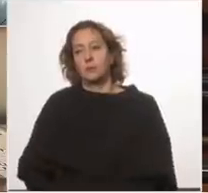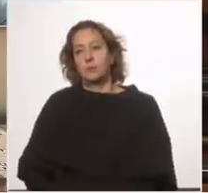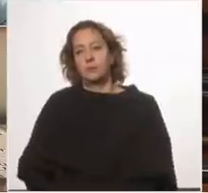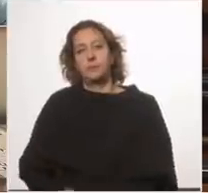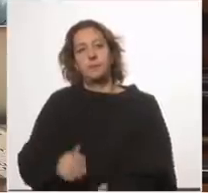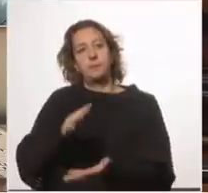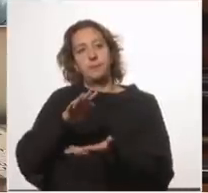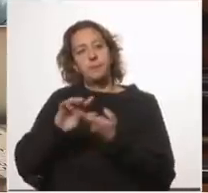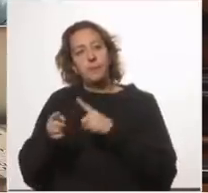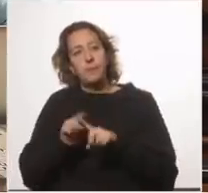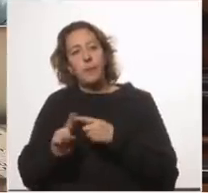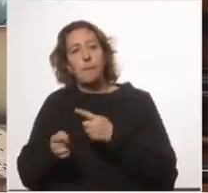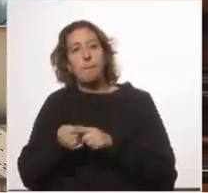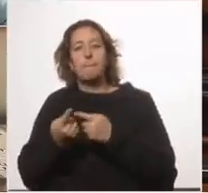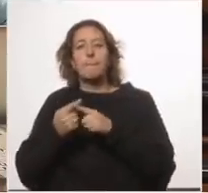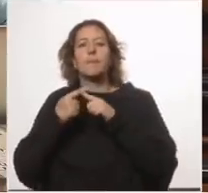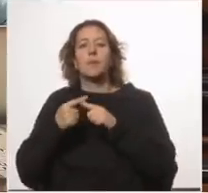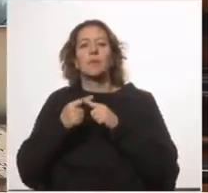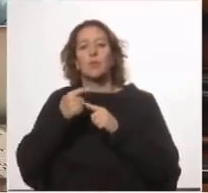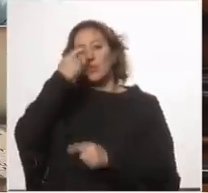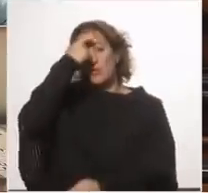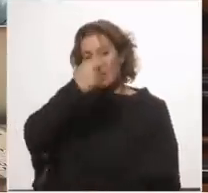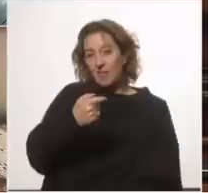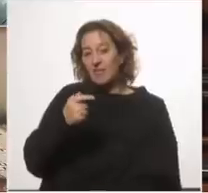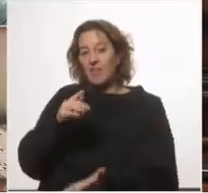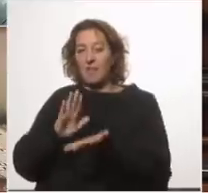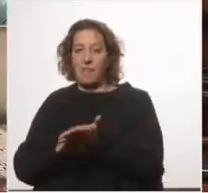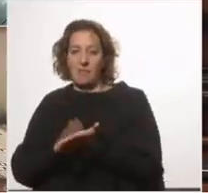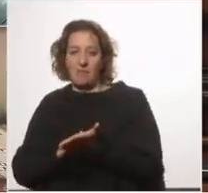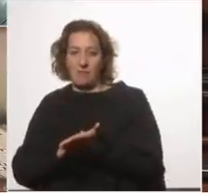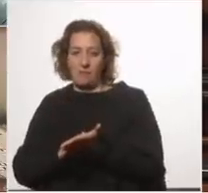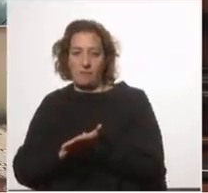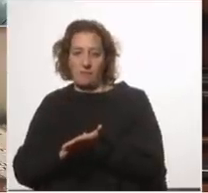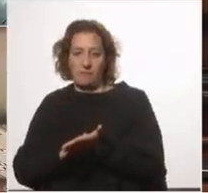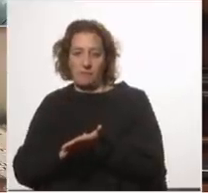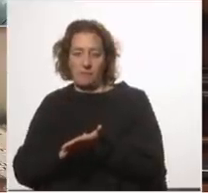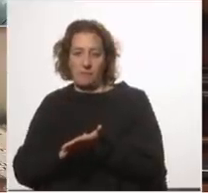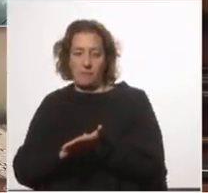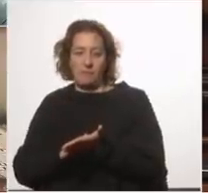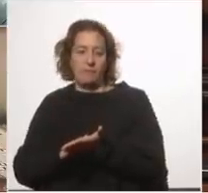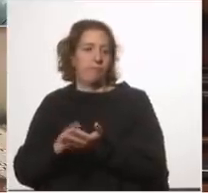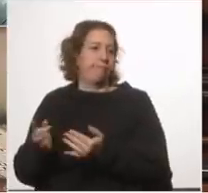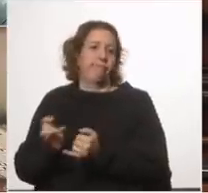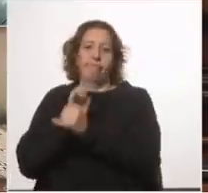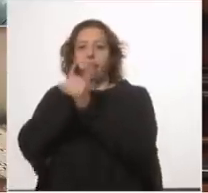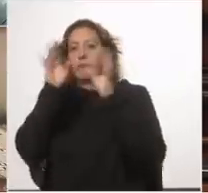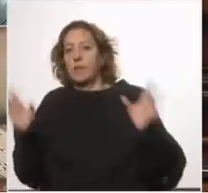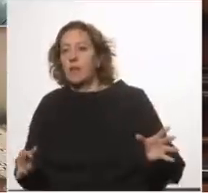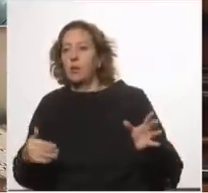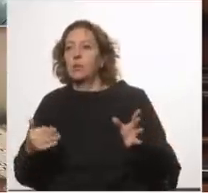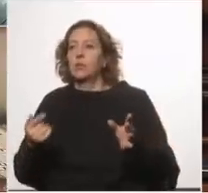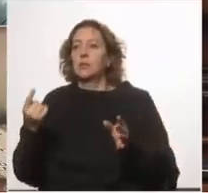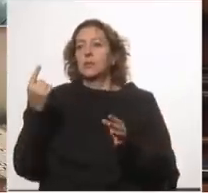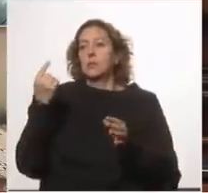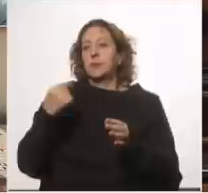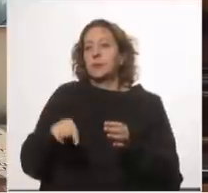tiene que ver con la discusión entre la ciencia y la evidencia. Está claro que la estrategia Tetris,